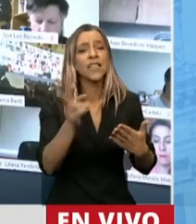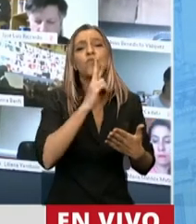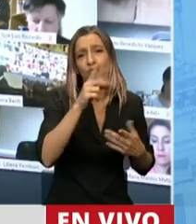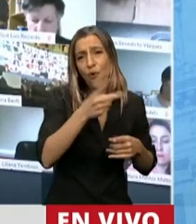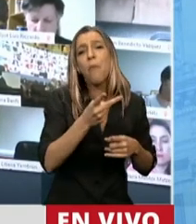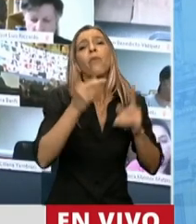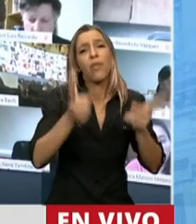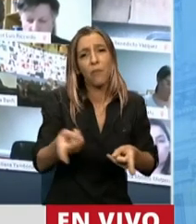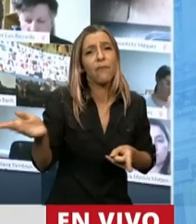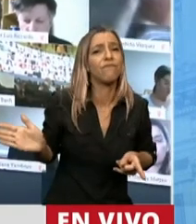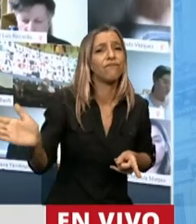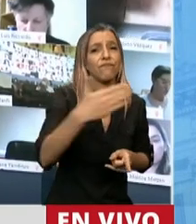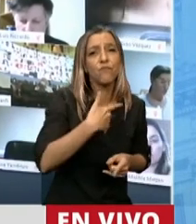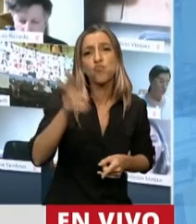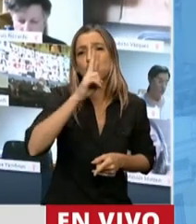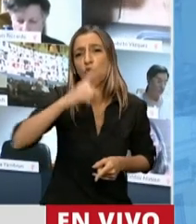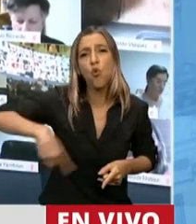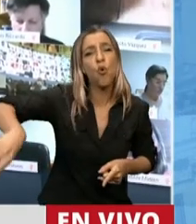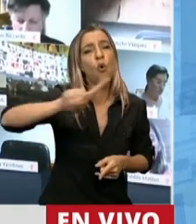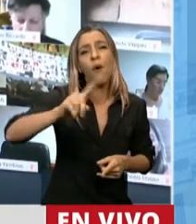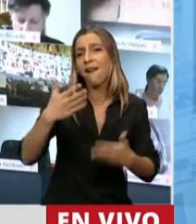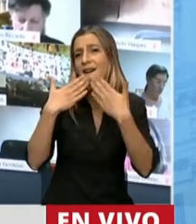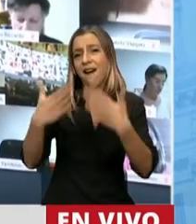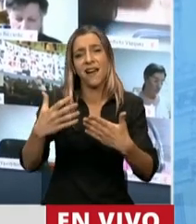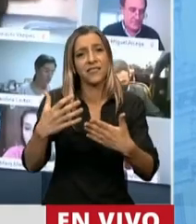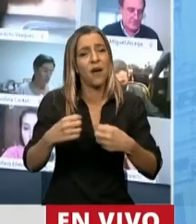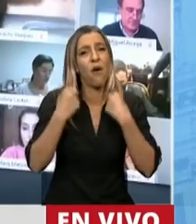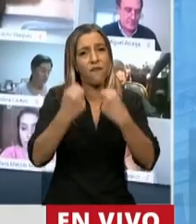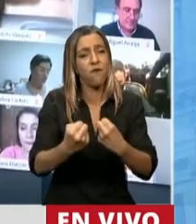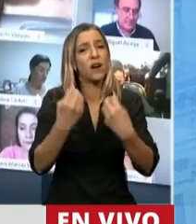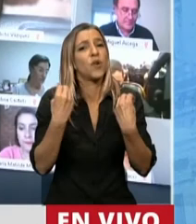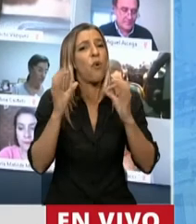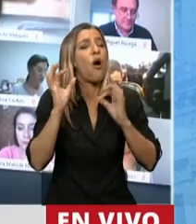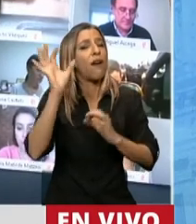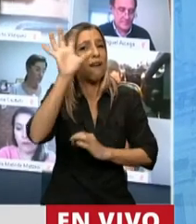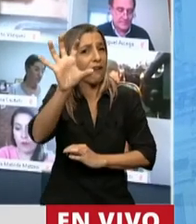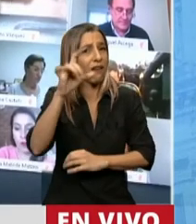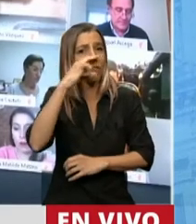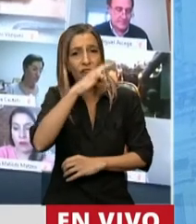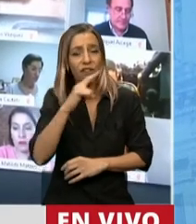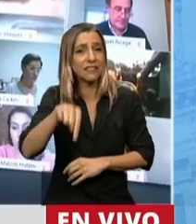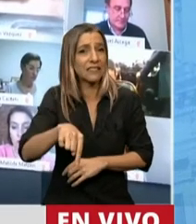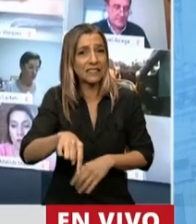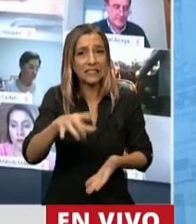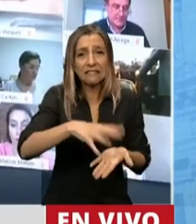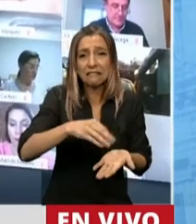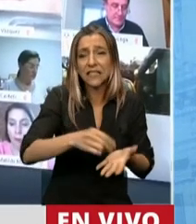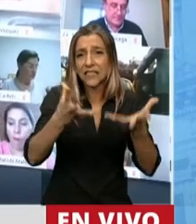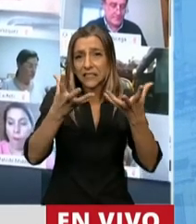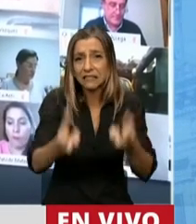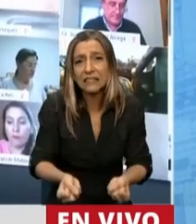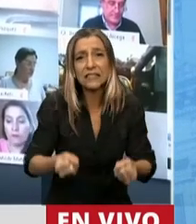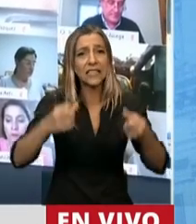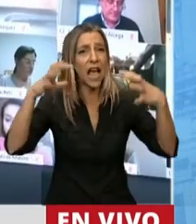padeció y sigue padeciendo meses de una sequía que nunca o hace muchísimo tiempo no